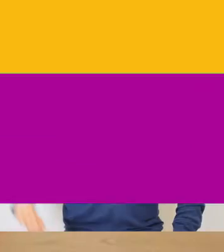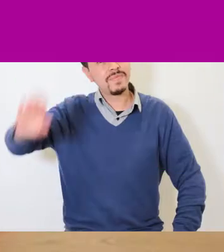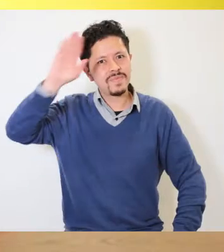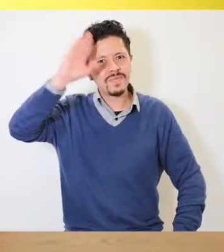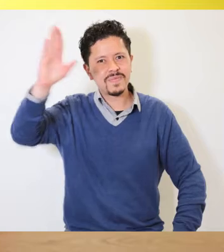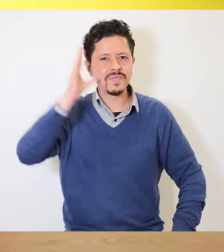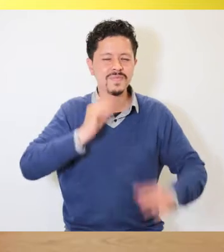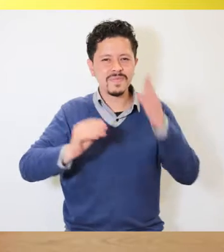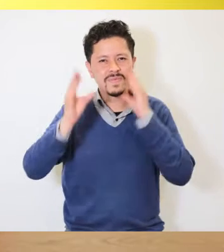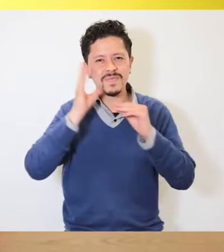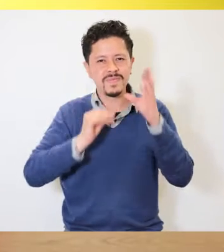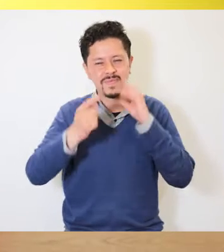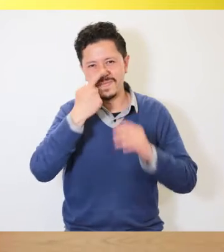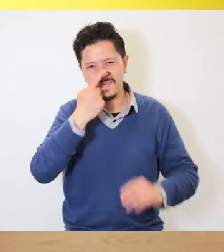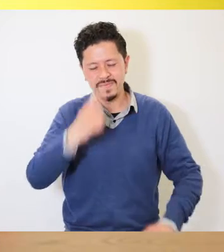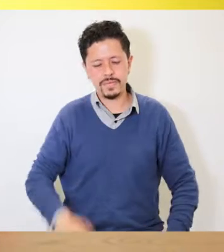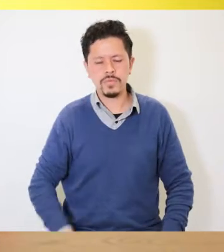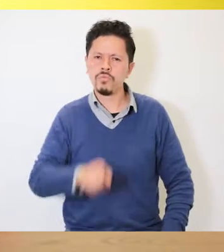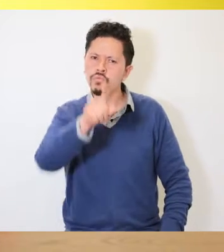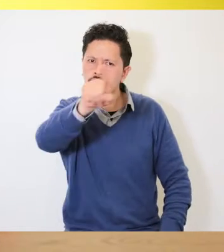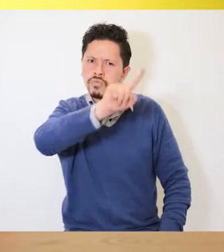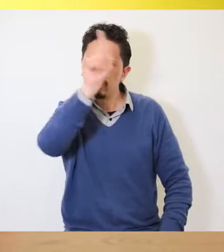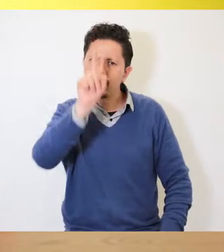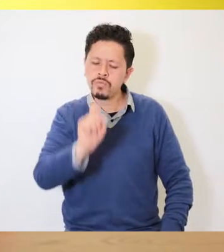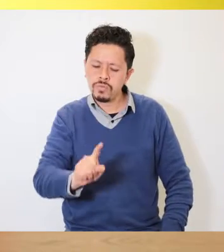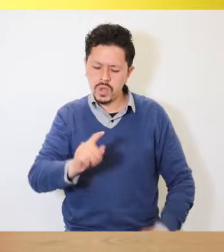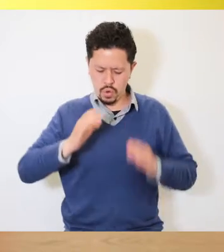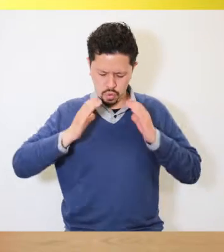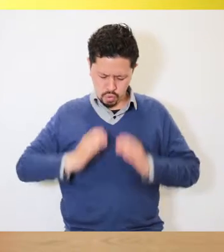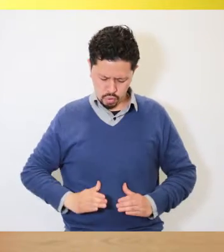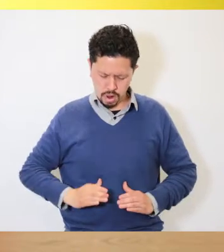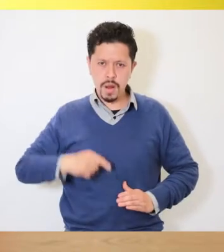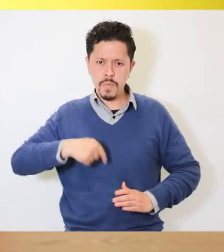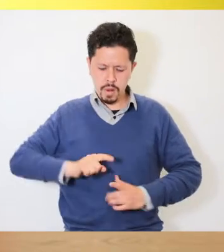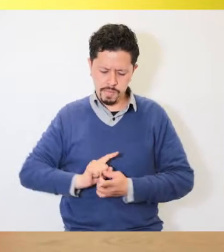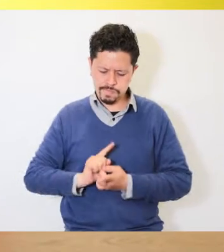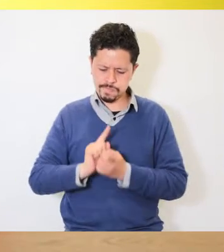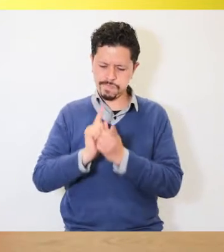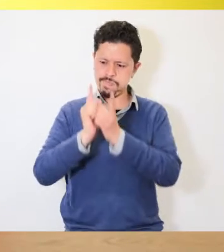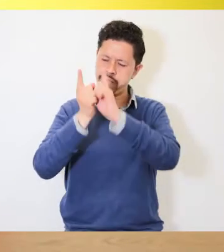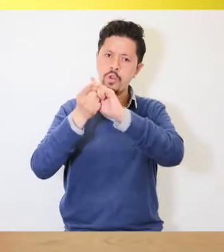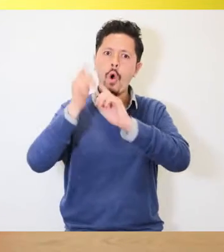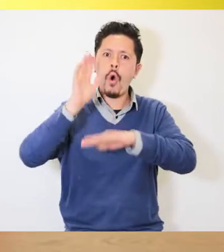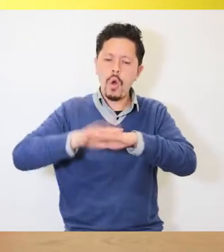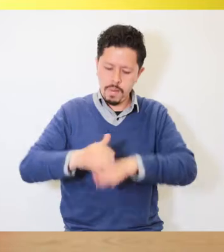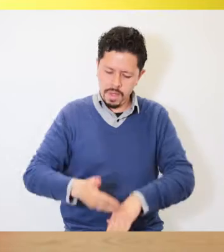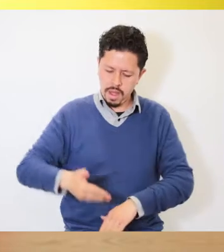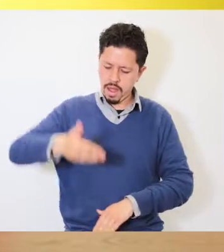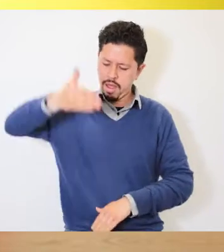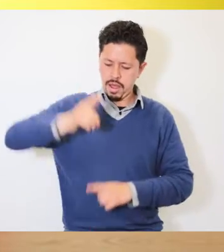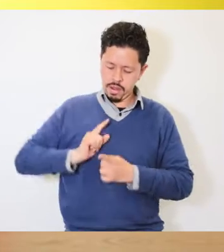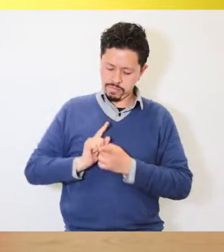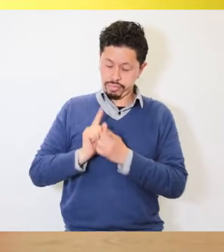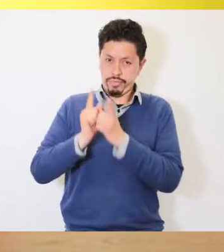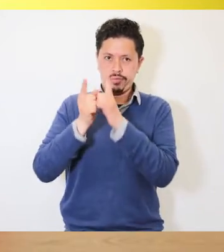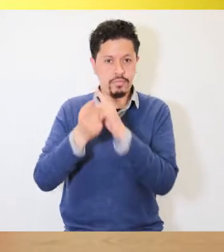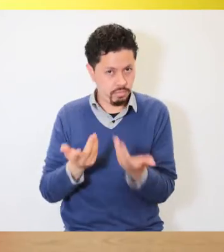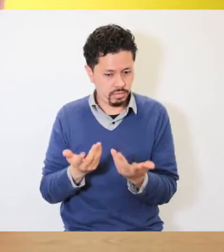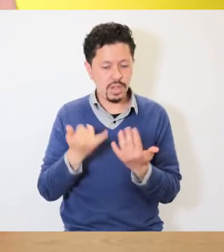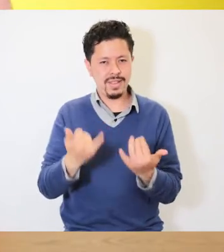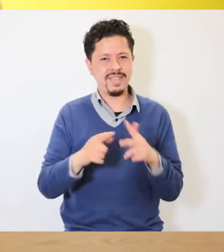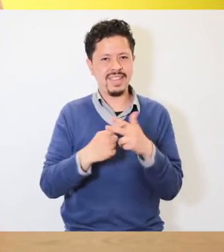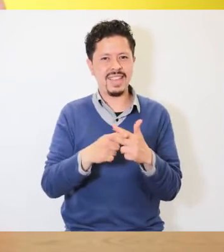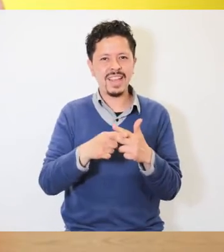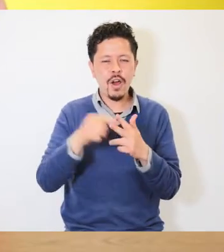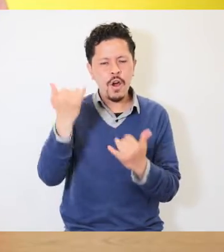Hola exploradores, ¿se han preguntado cómo cambia nuestro cuerpo cuando crecemos? En esta guía vamos a explorar